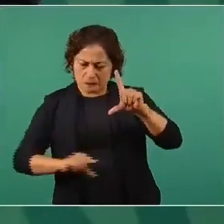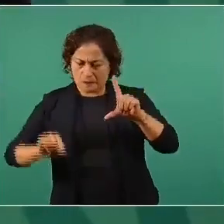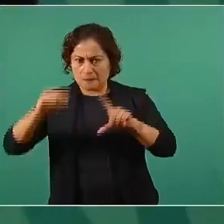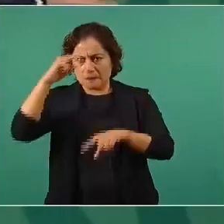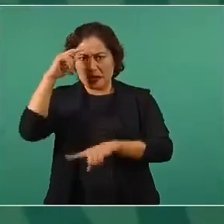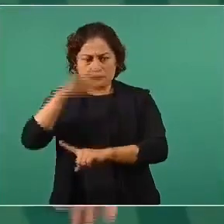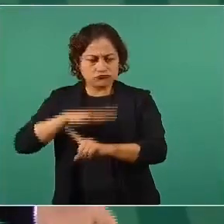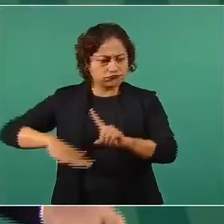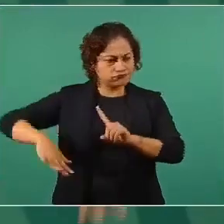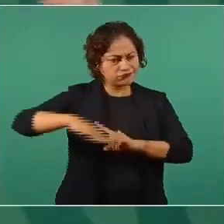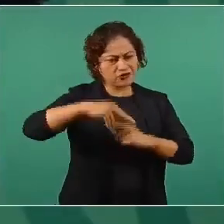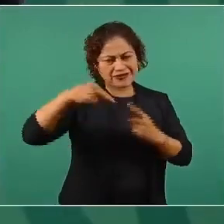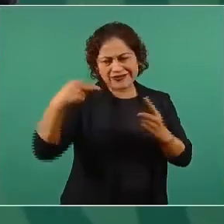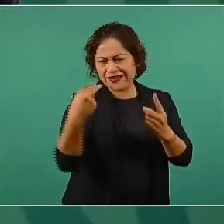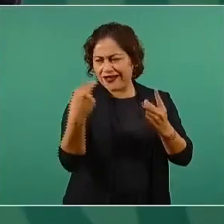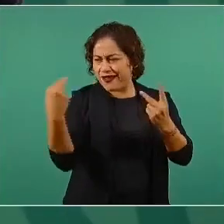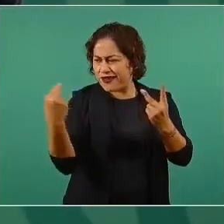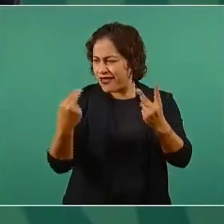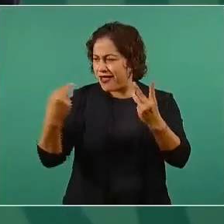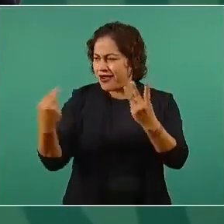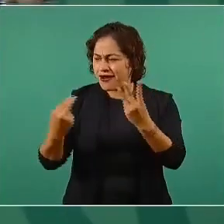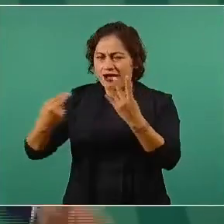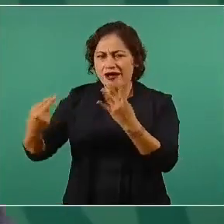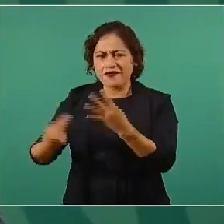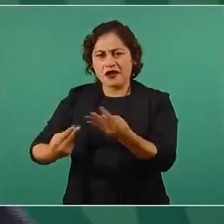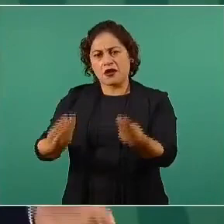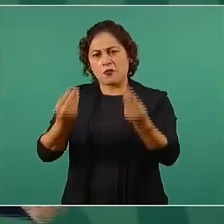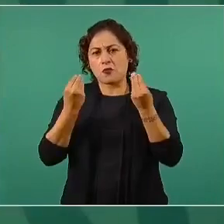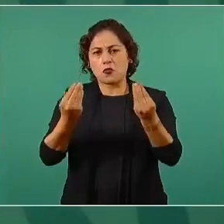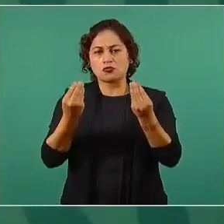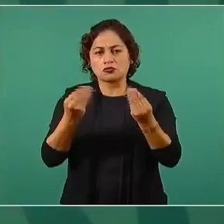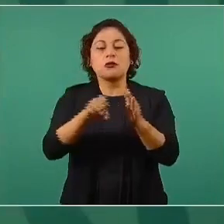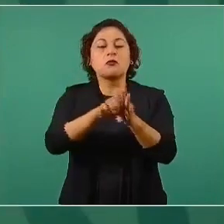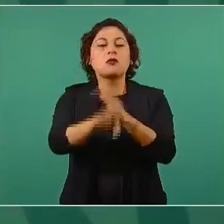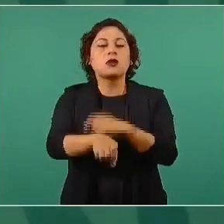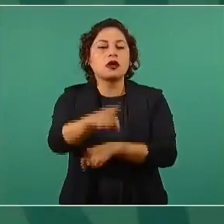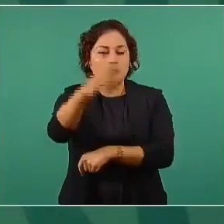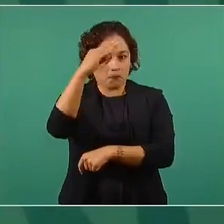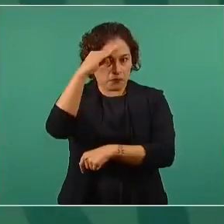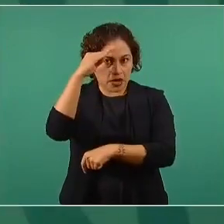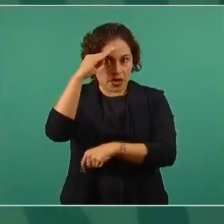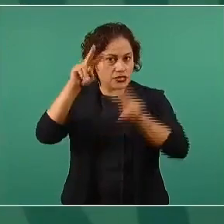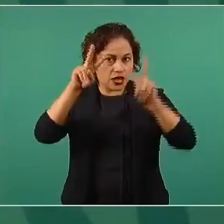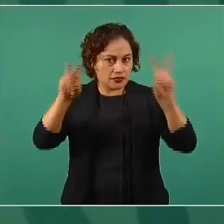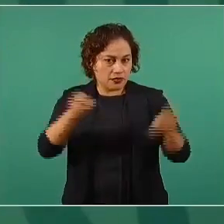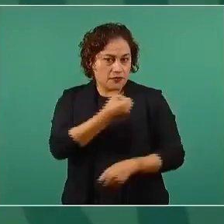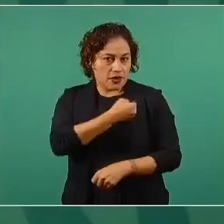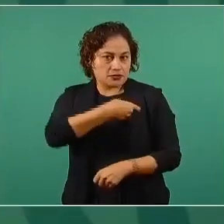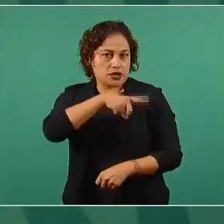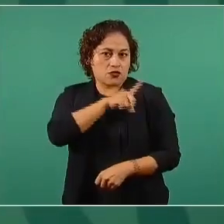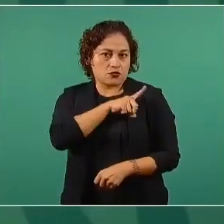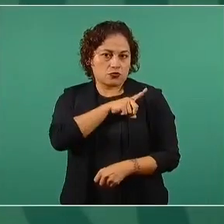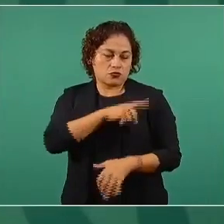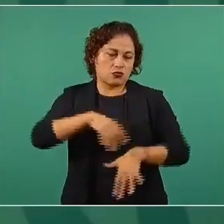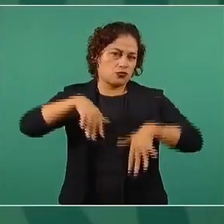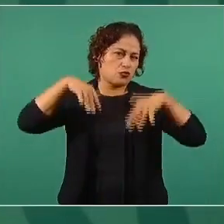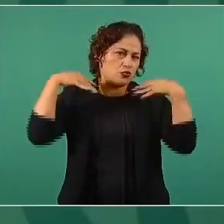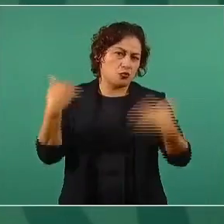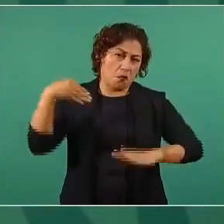si hablamos de salud dejaron el sistema de salud pública en el suelo